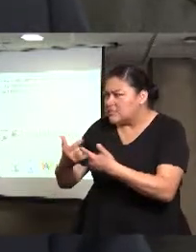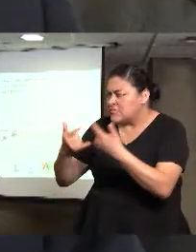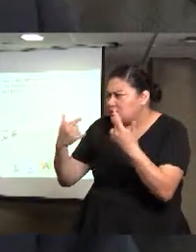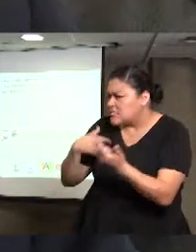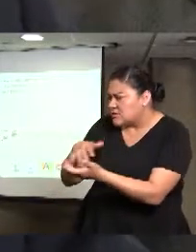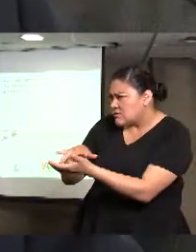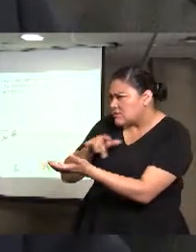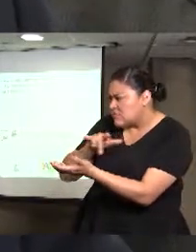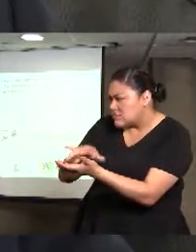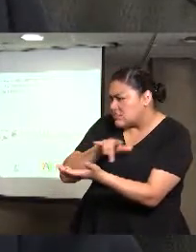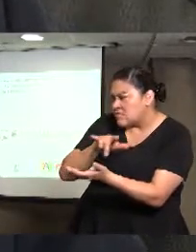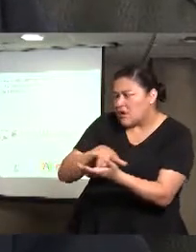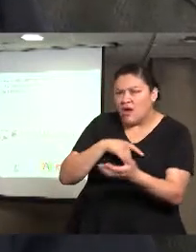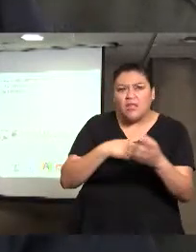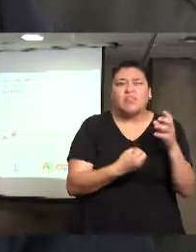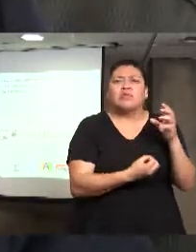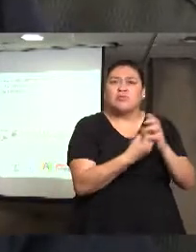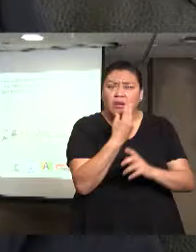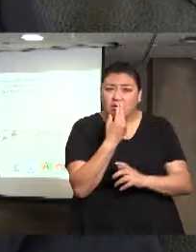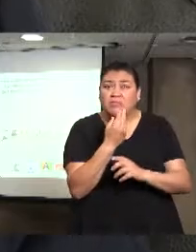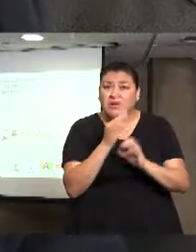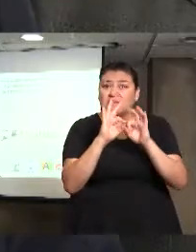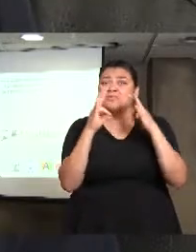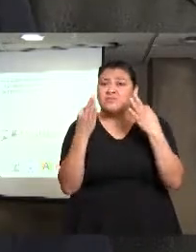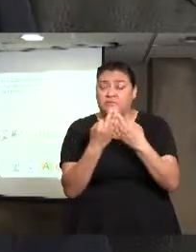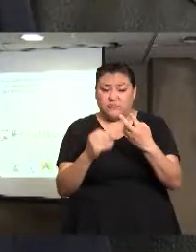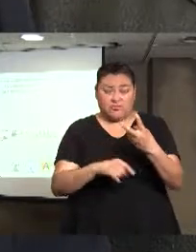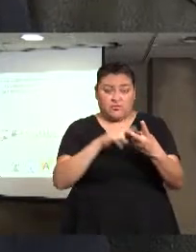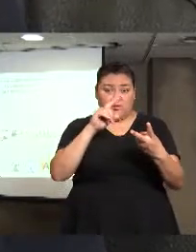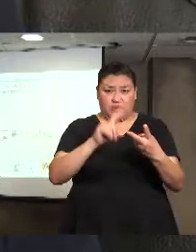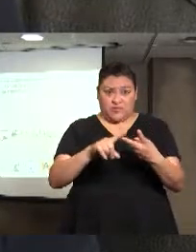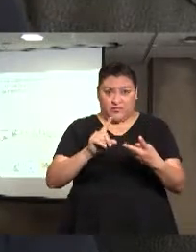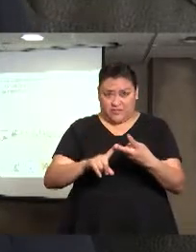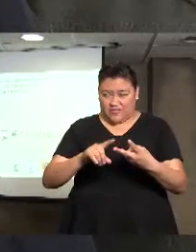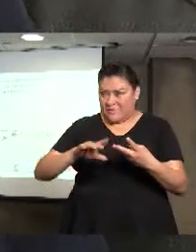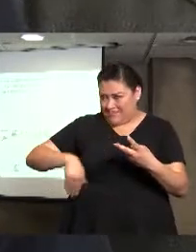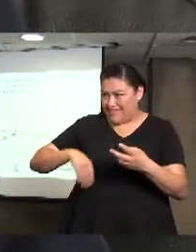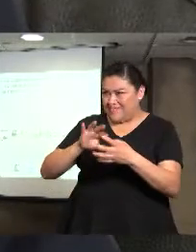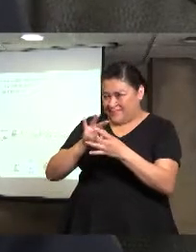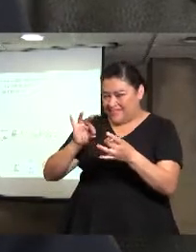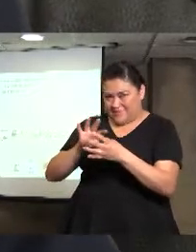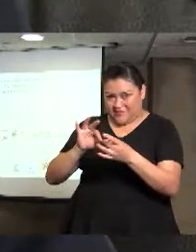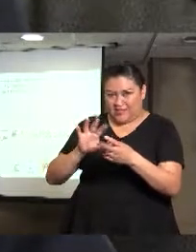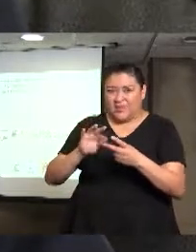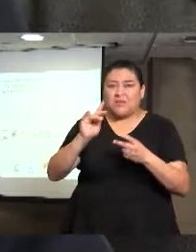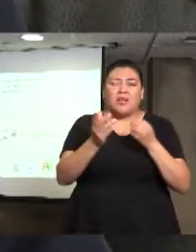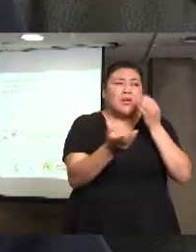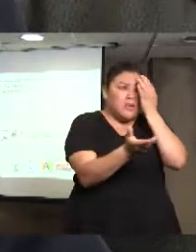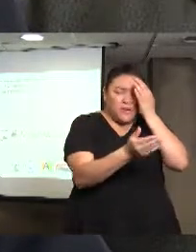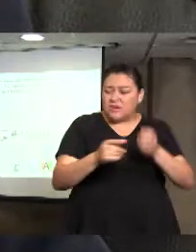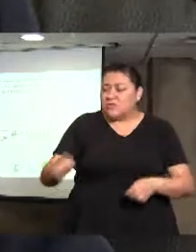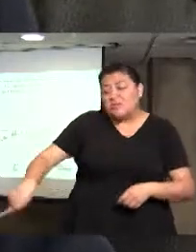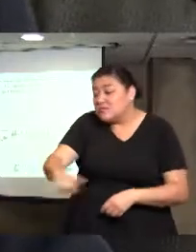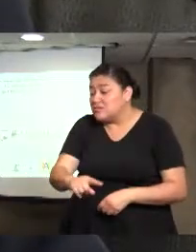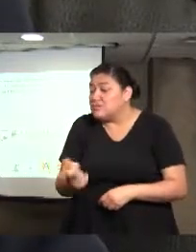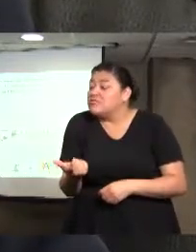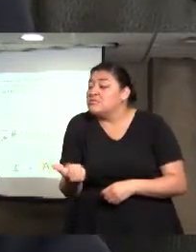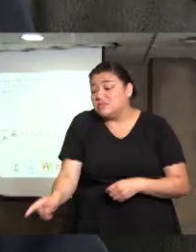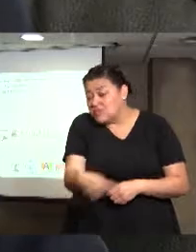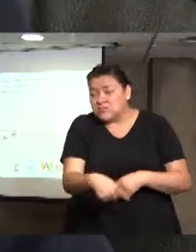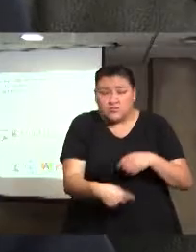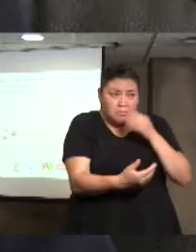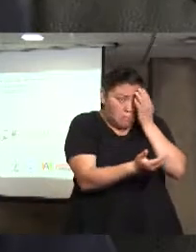explotaciones, como cuáles, pues pueden ser, la mendicidad, como ya se mencionaba, pueden ser, los trabajos o servicios